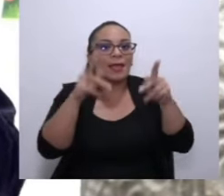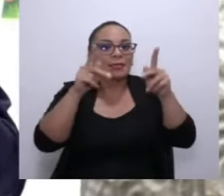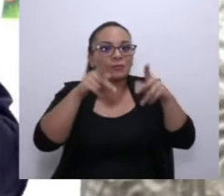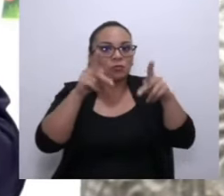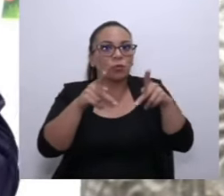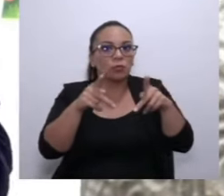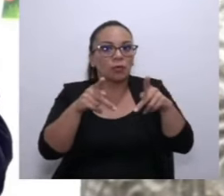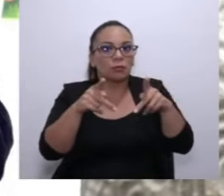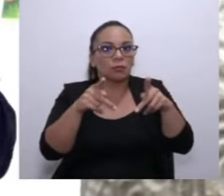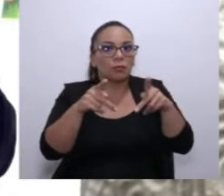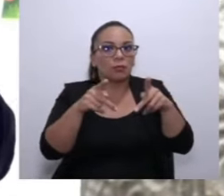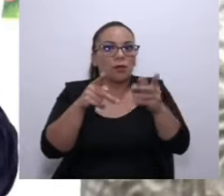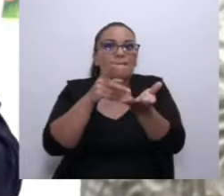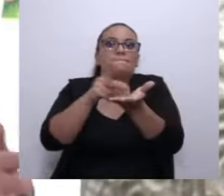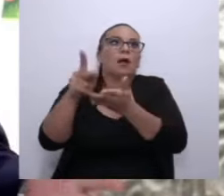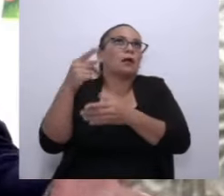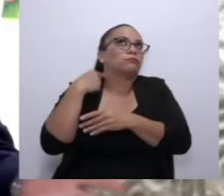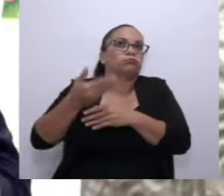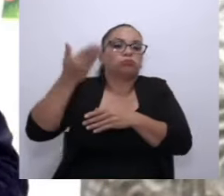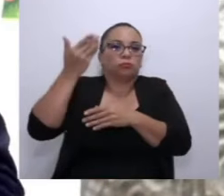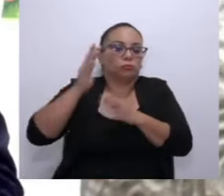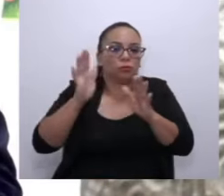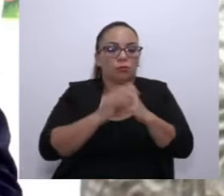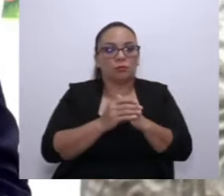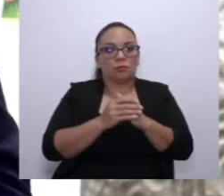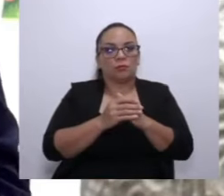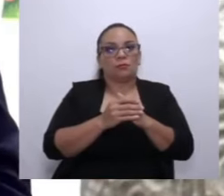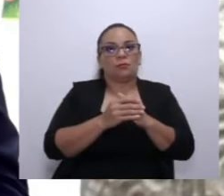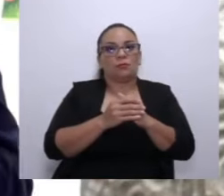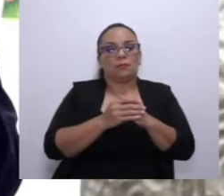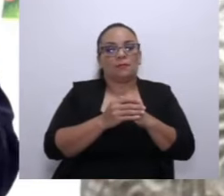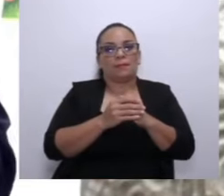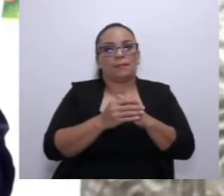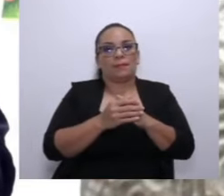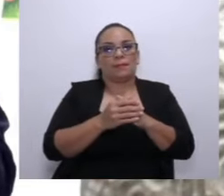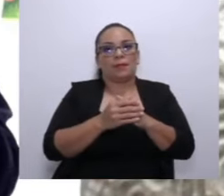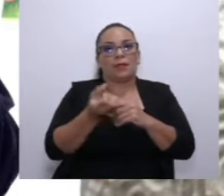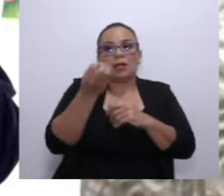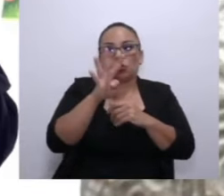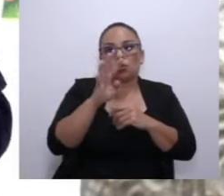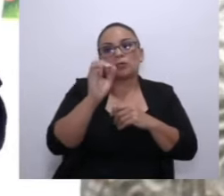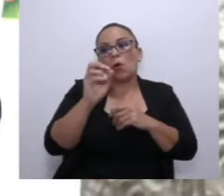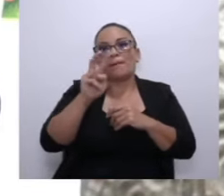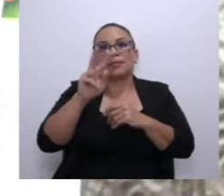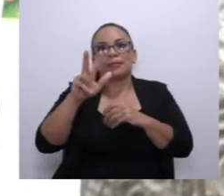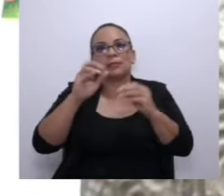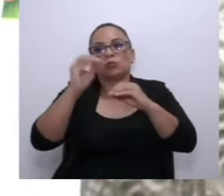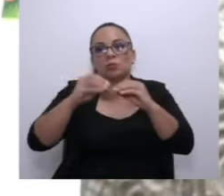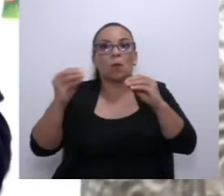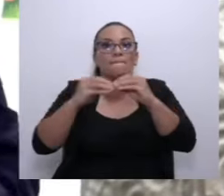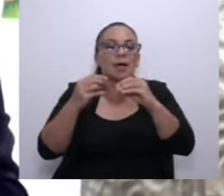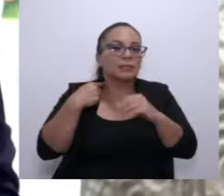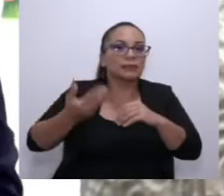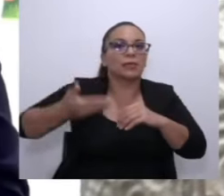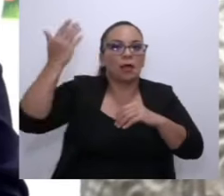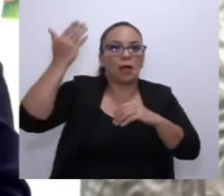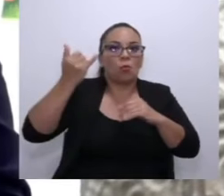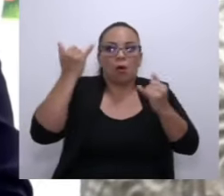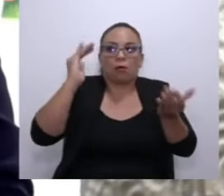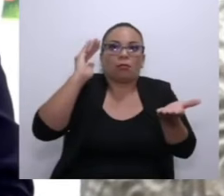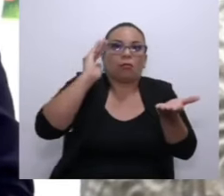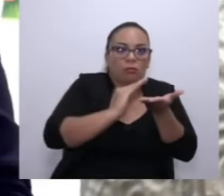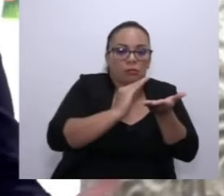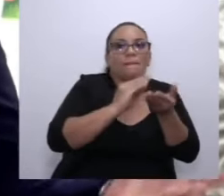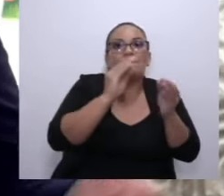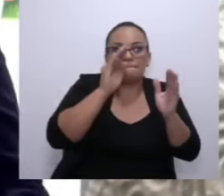un arroz entre un 14 y un 23 por ciento más caro de lo que el promedio ahorita está en el mercado.